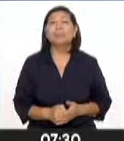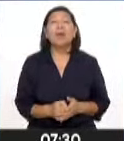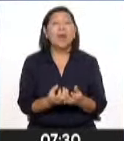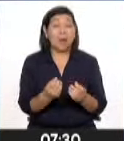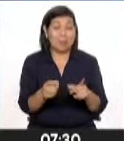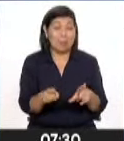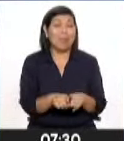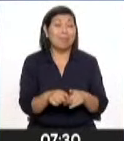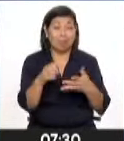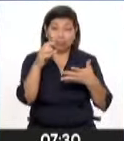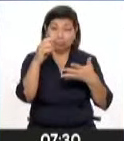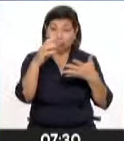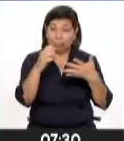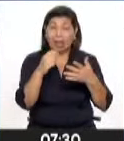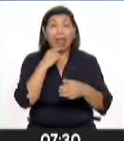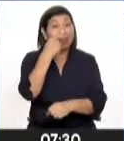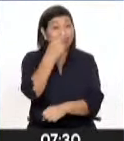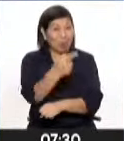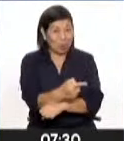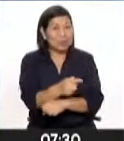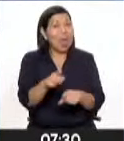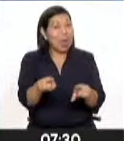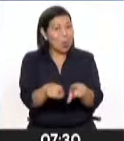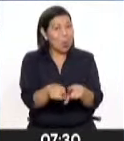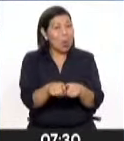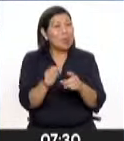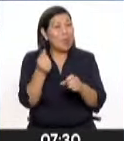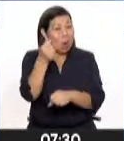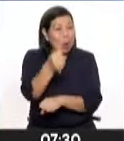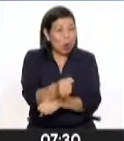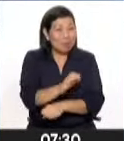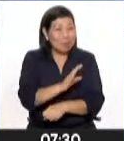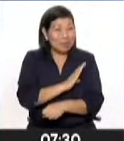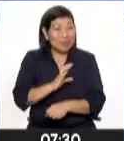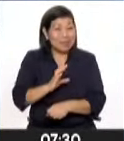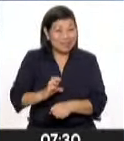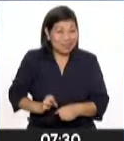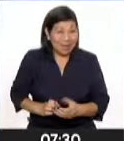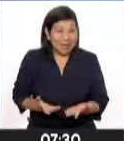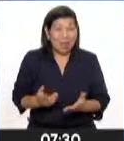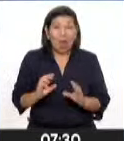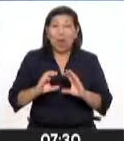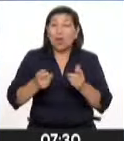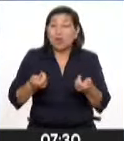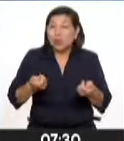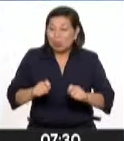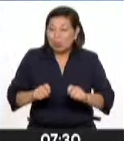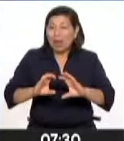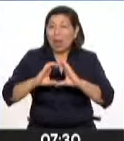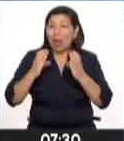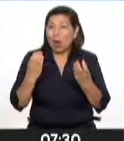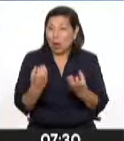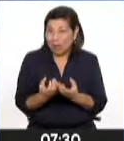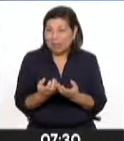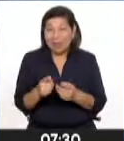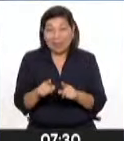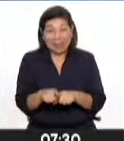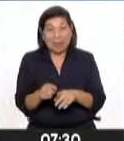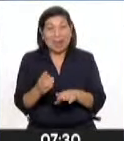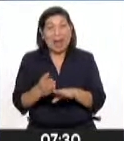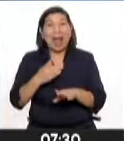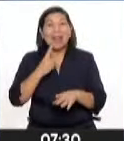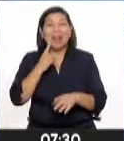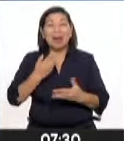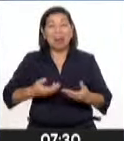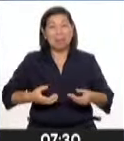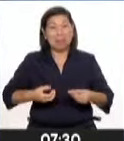también con una serie de denuncias encima, pues decidió anunciar este golpe de Estado, la disolución del Congreso y de otras instituciones también importantes en nuestro país.